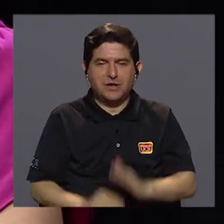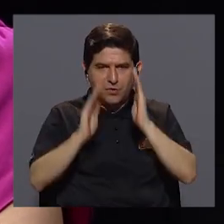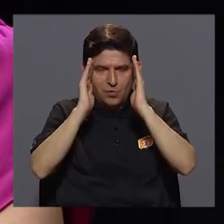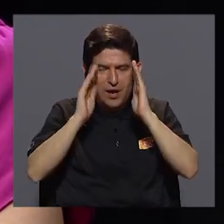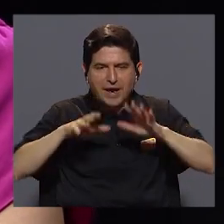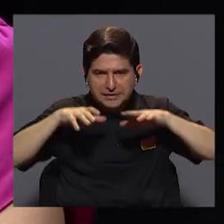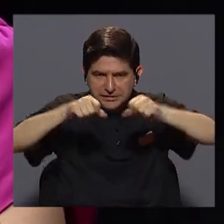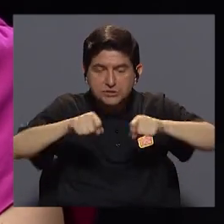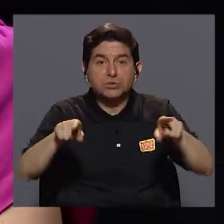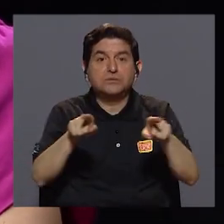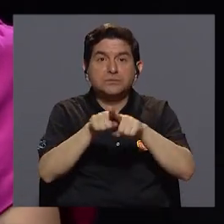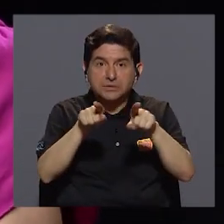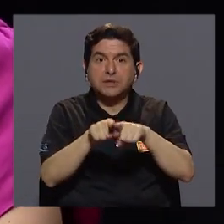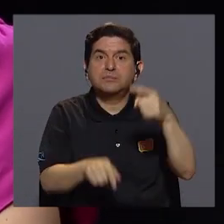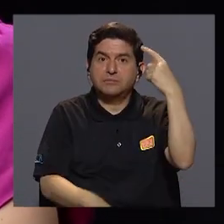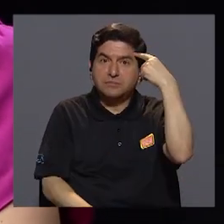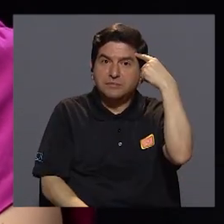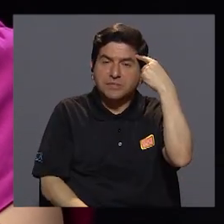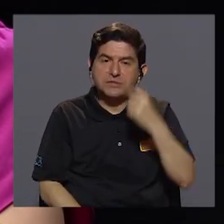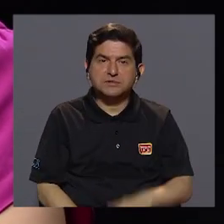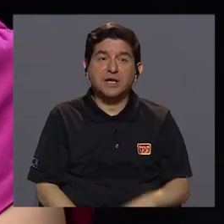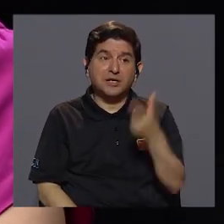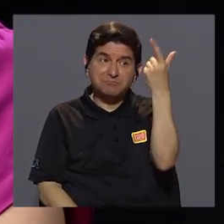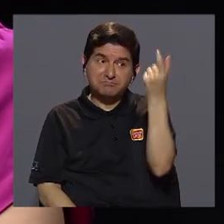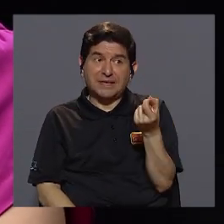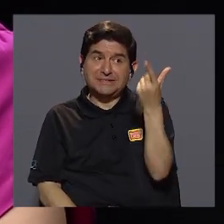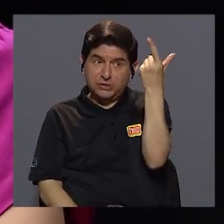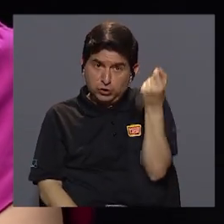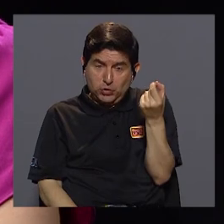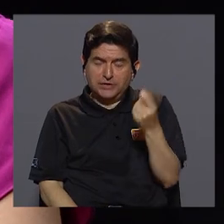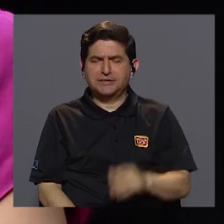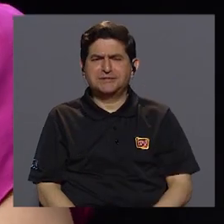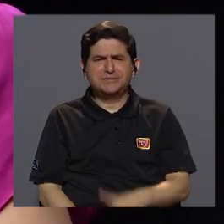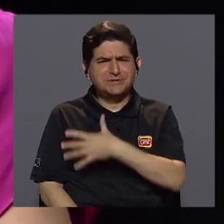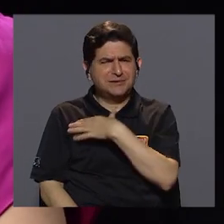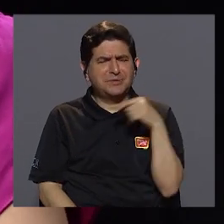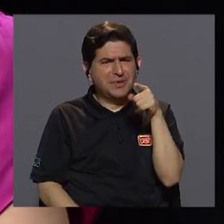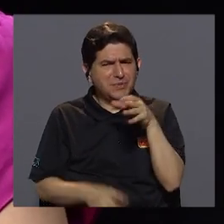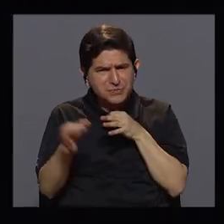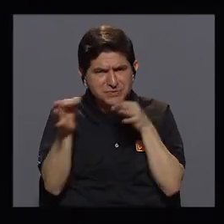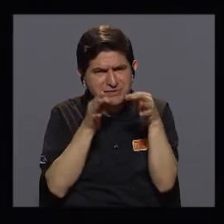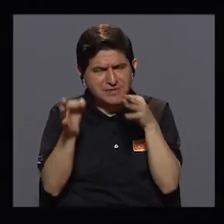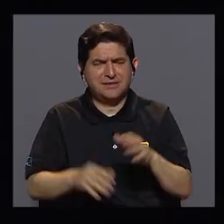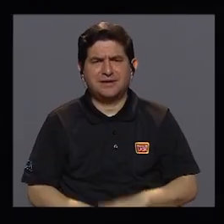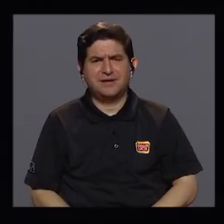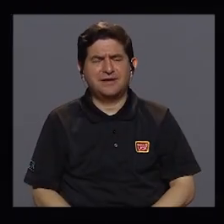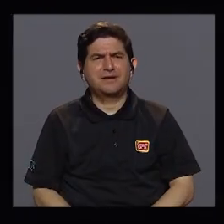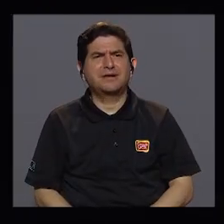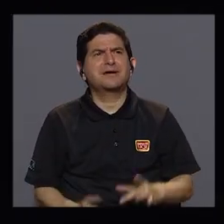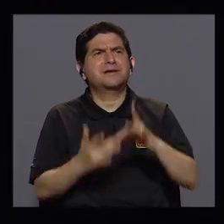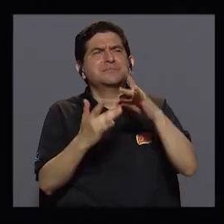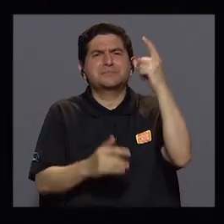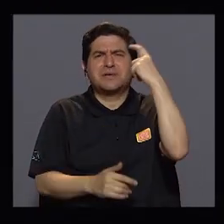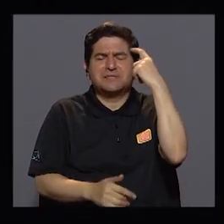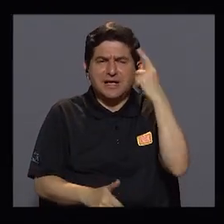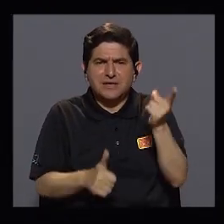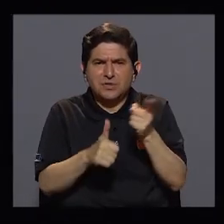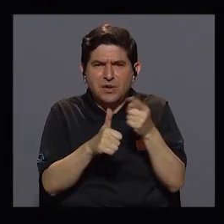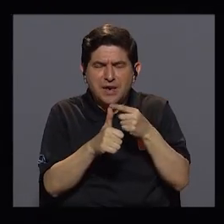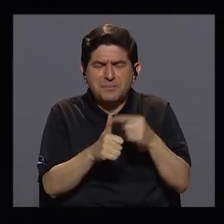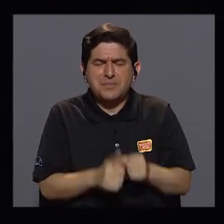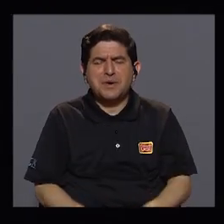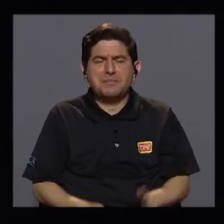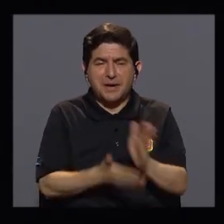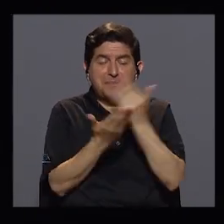externa, sino en términos de las pensiones. Me encanta esa explicación, sobre todo pensando en ese primer